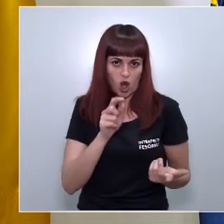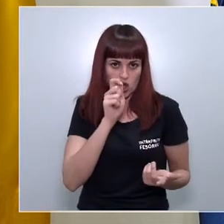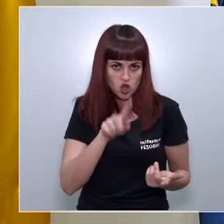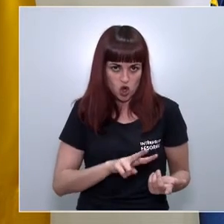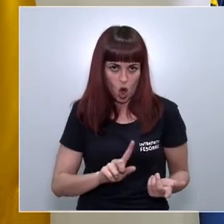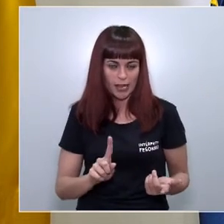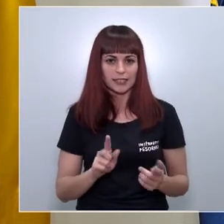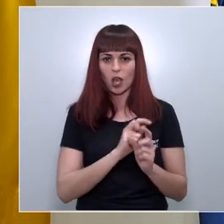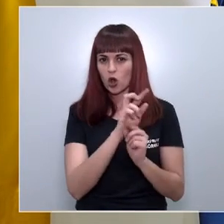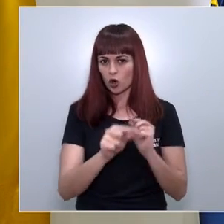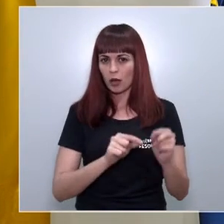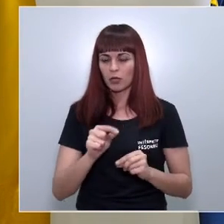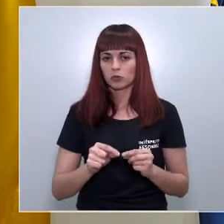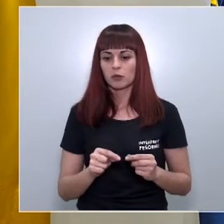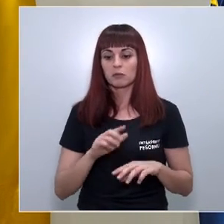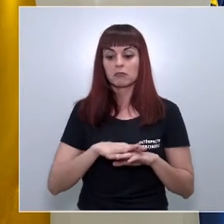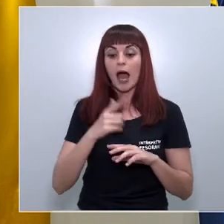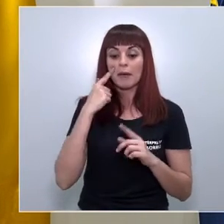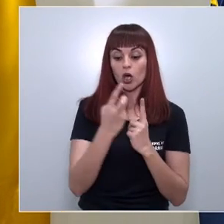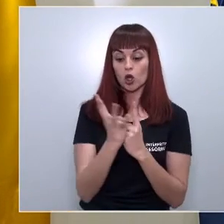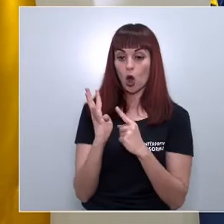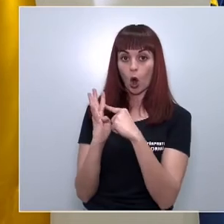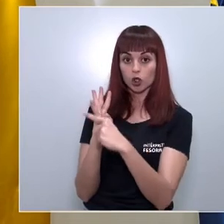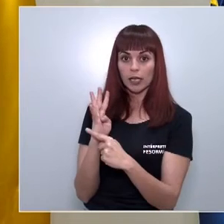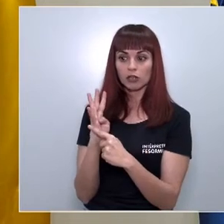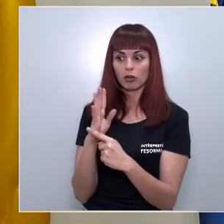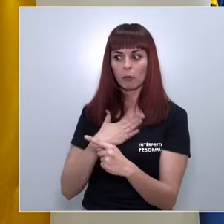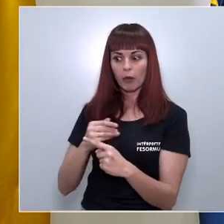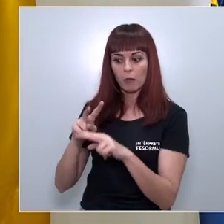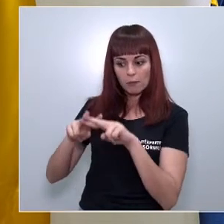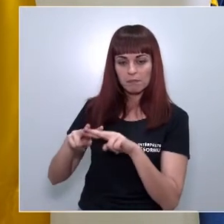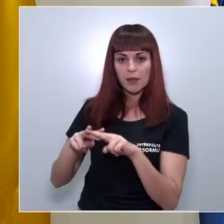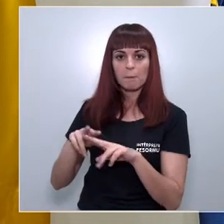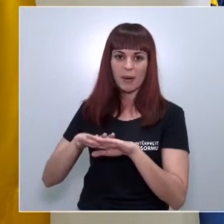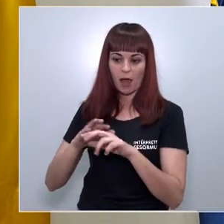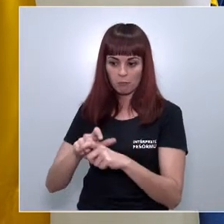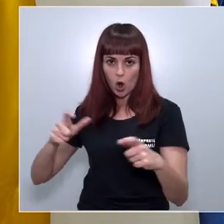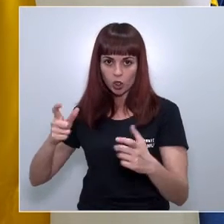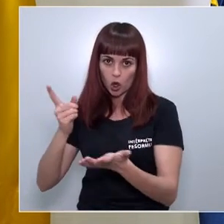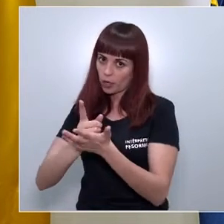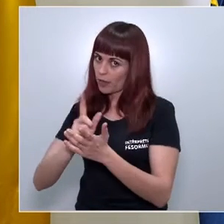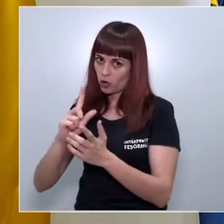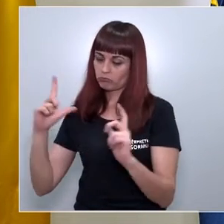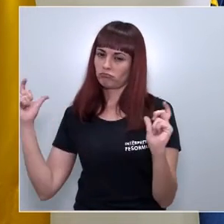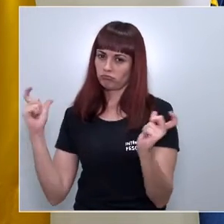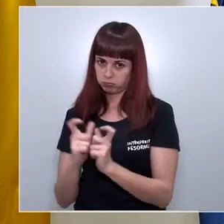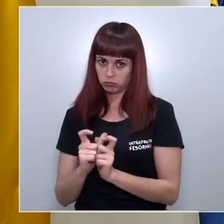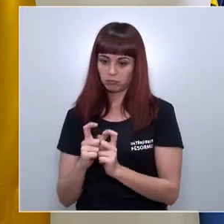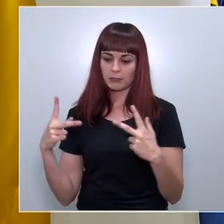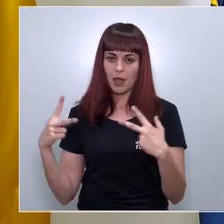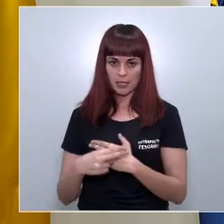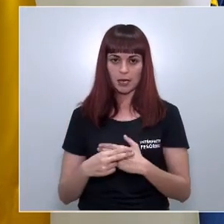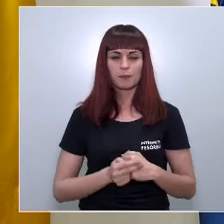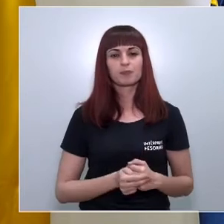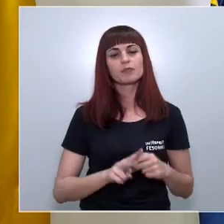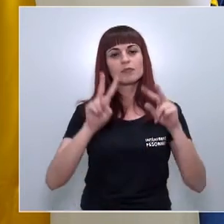atender digamos los contactos y parar en definitiva la aparición de un brote lo importante ahora mismo en el tema de la alerta